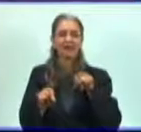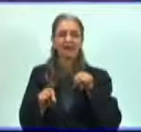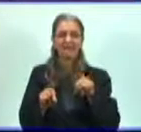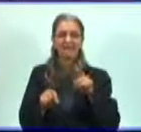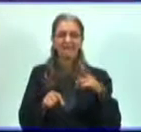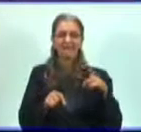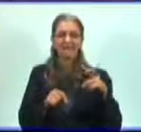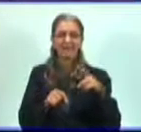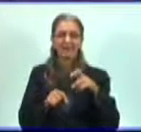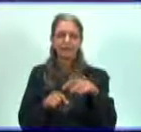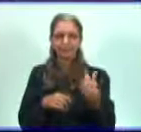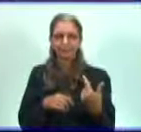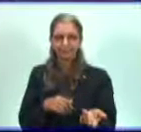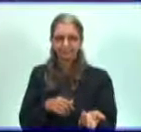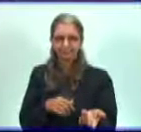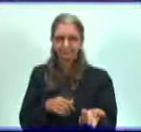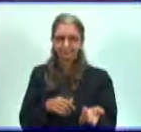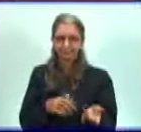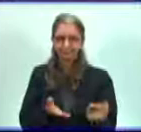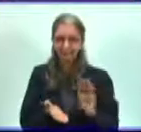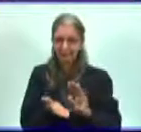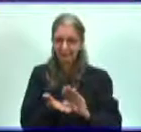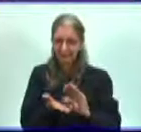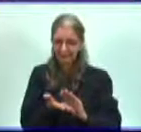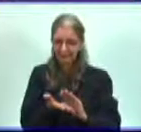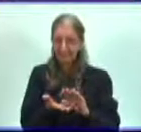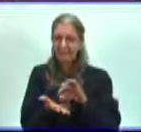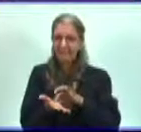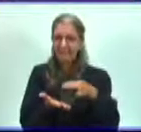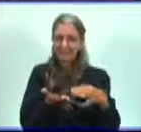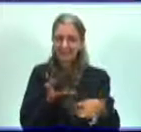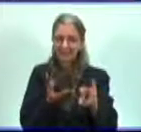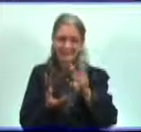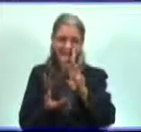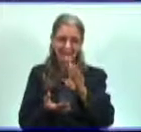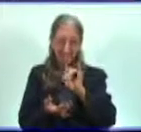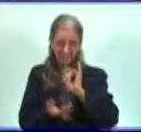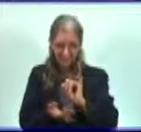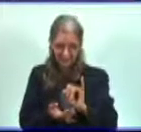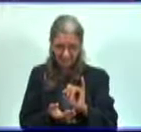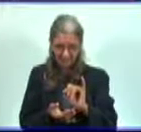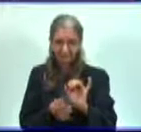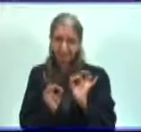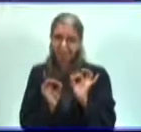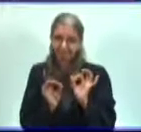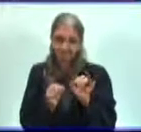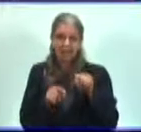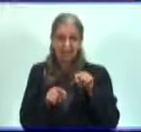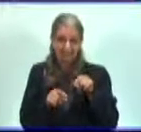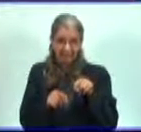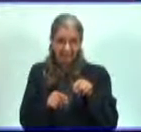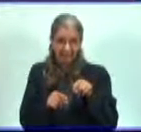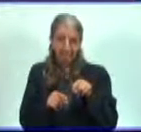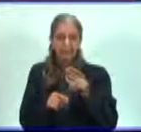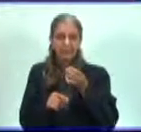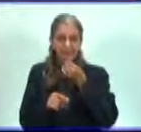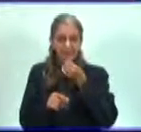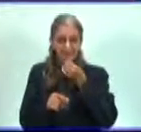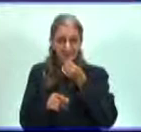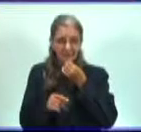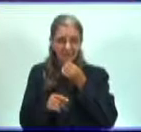Localicemos en el libro de texto, en la página 36. Puedes marcar,